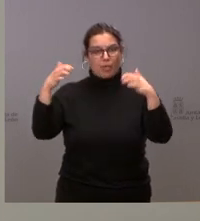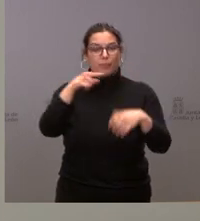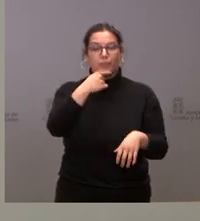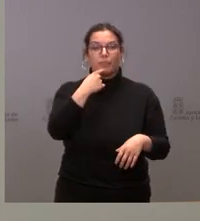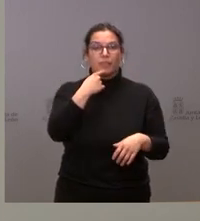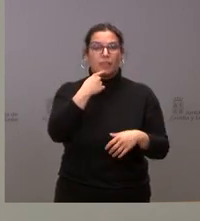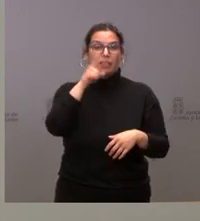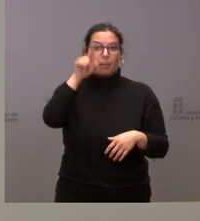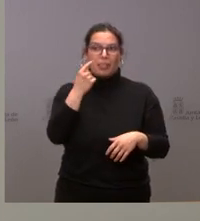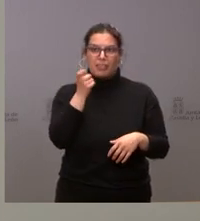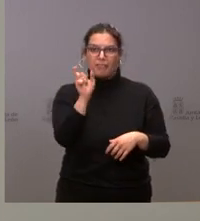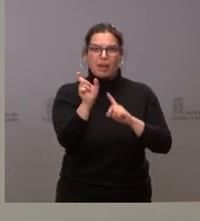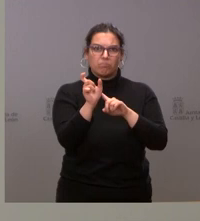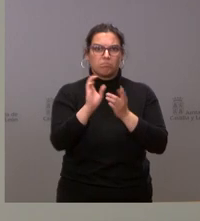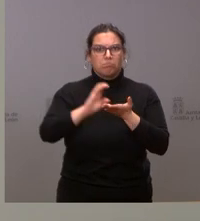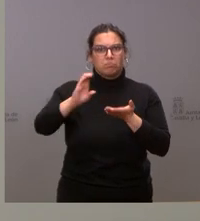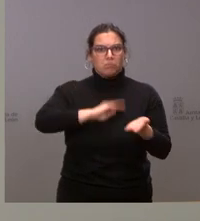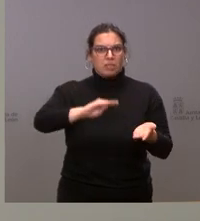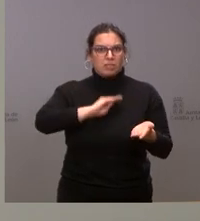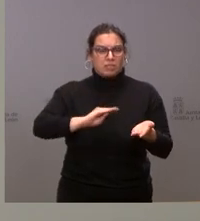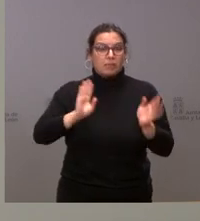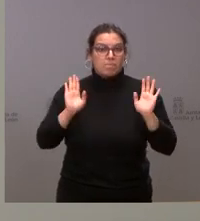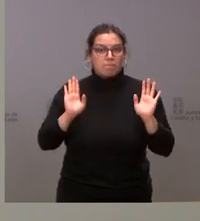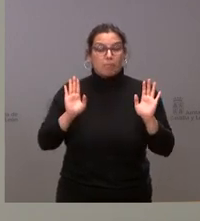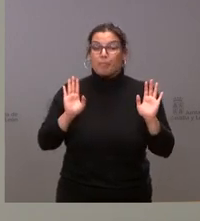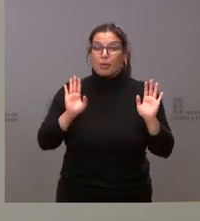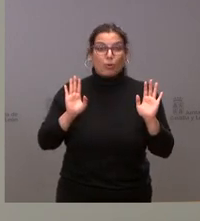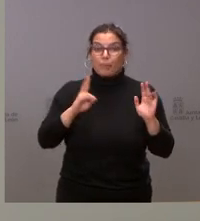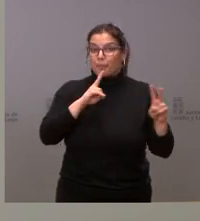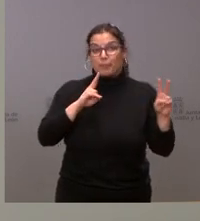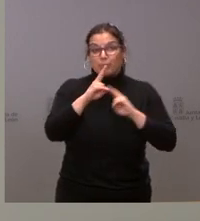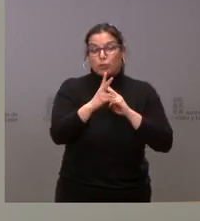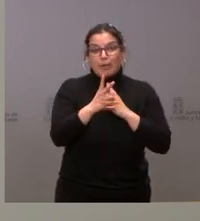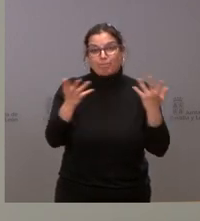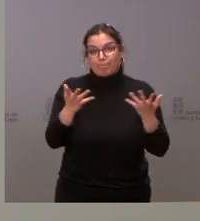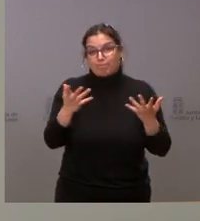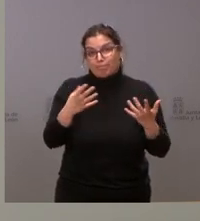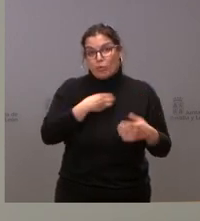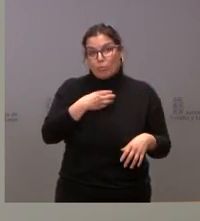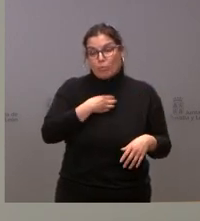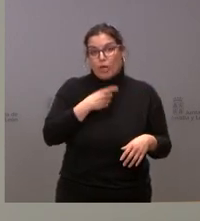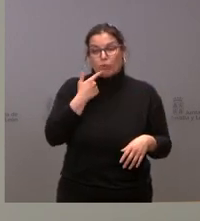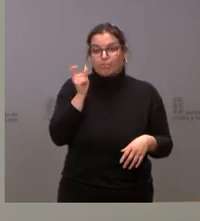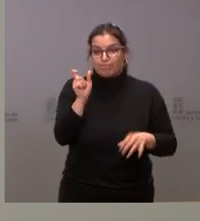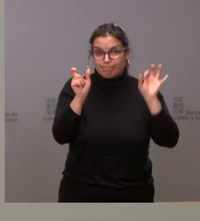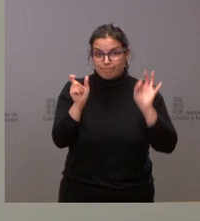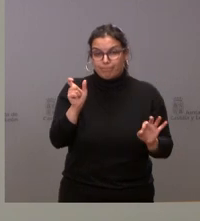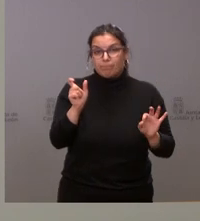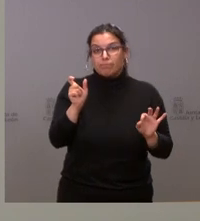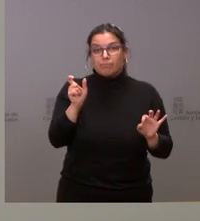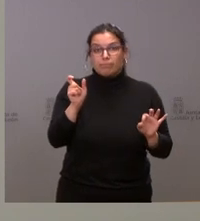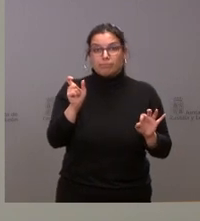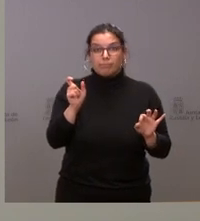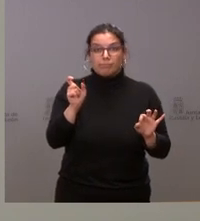hablando de una cifra también muy importante en relación con este asunto, pero no le puedo decir cuál es la aportación de la Junta de Castilla y León, cuál correspondía